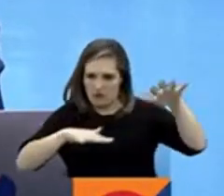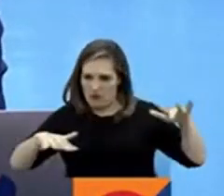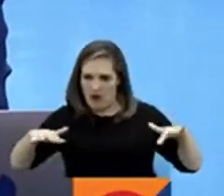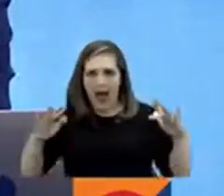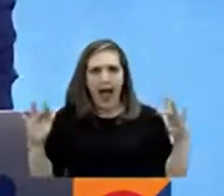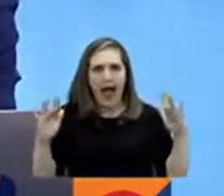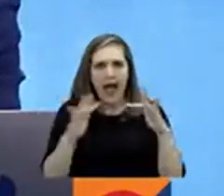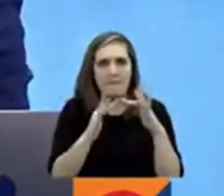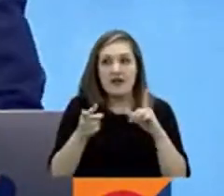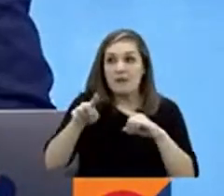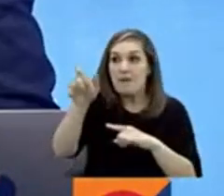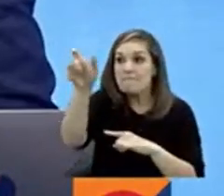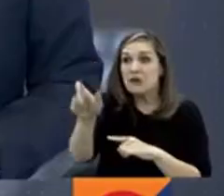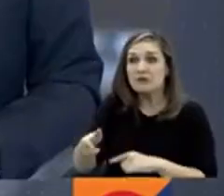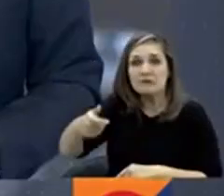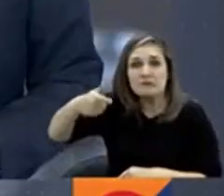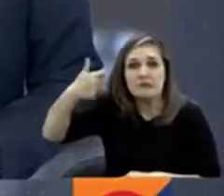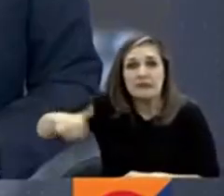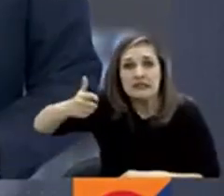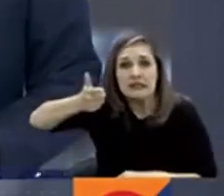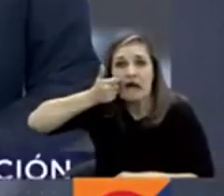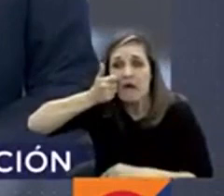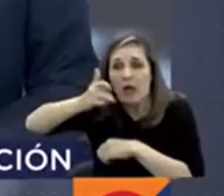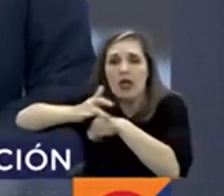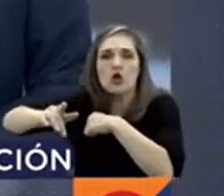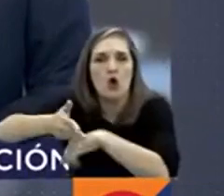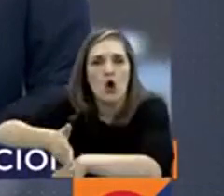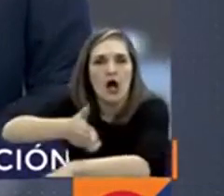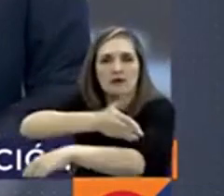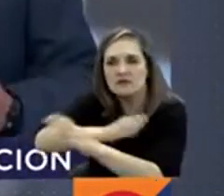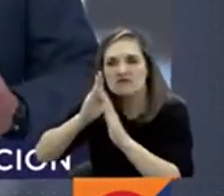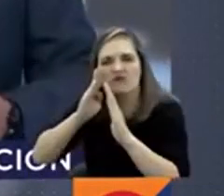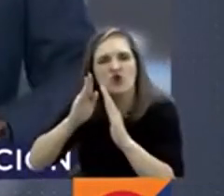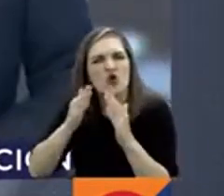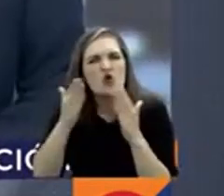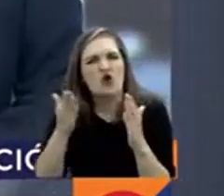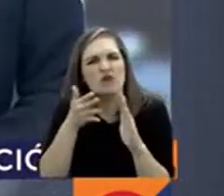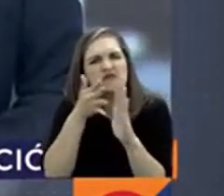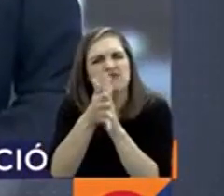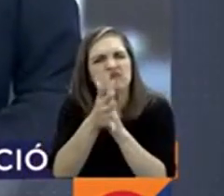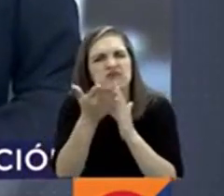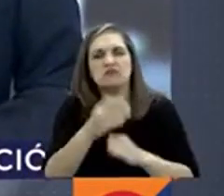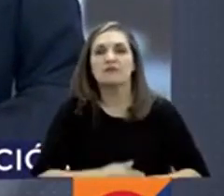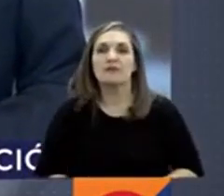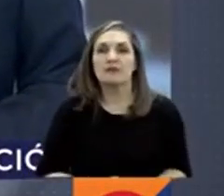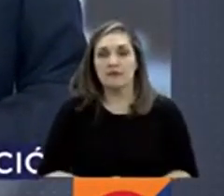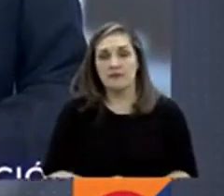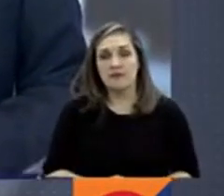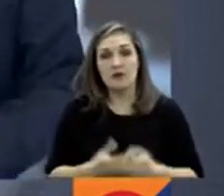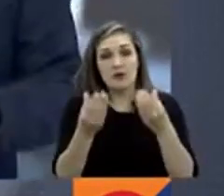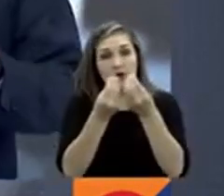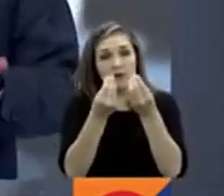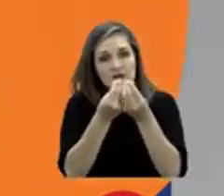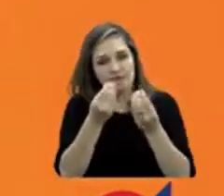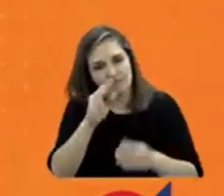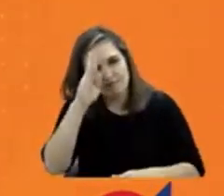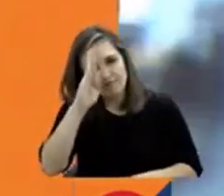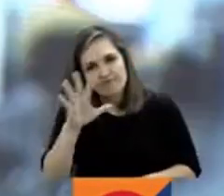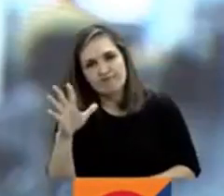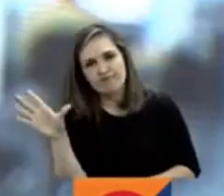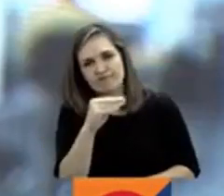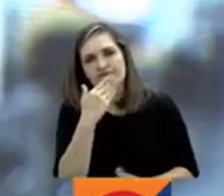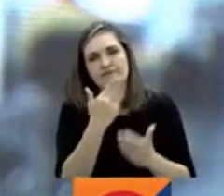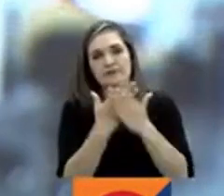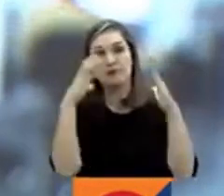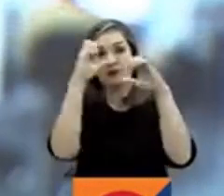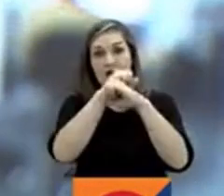lo plantea el gobierno nacional? Juan Carlos González, usted tiene esa información. Buenas noches. Compañeros televidentes, muy buenas noches. Lo primero que